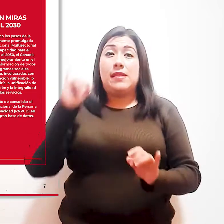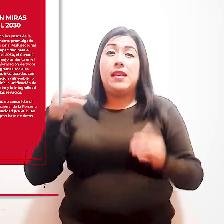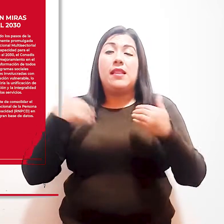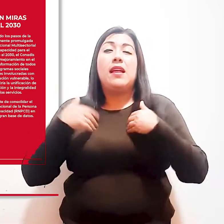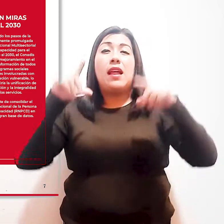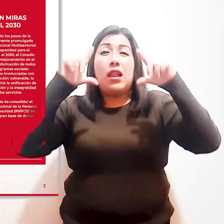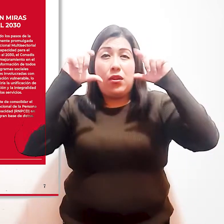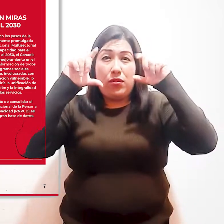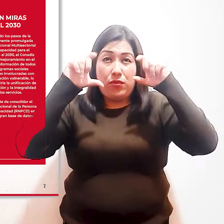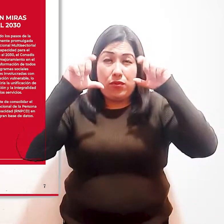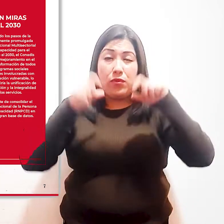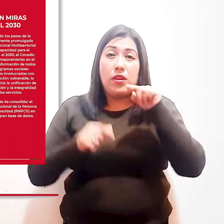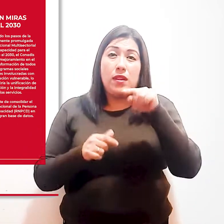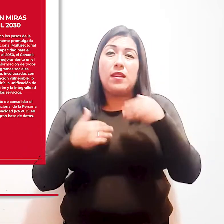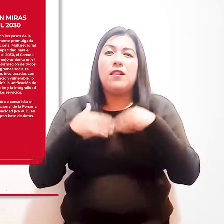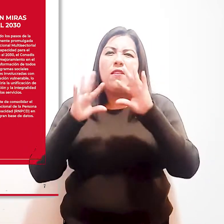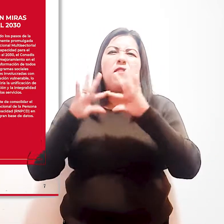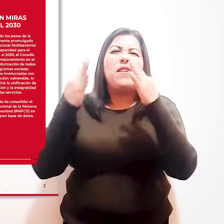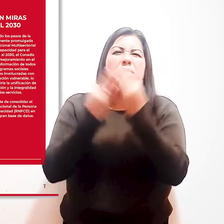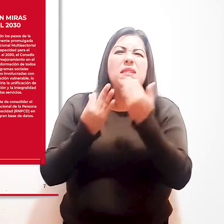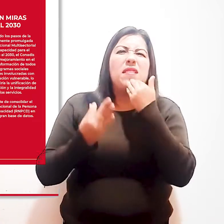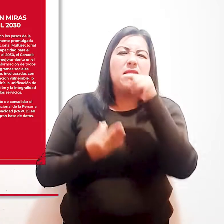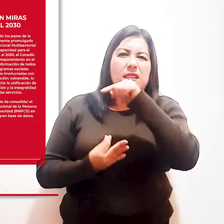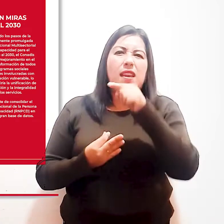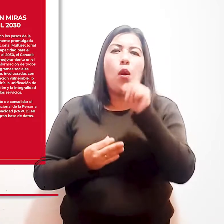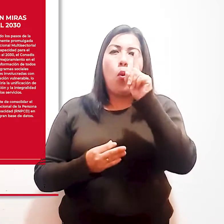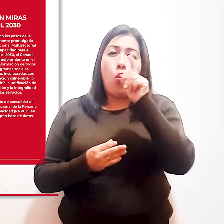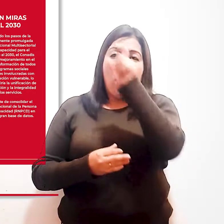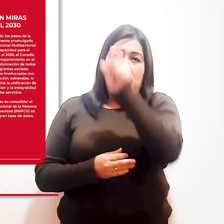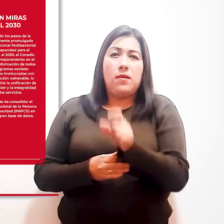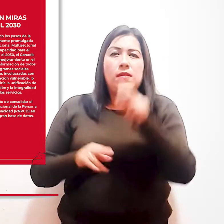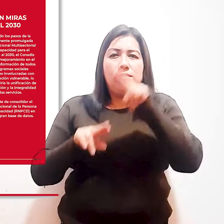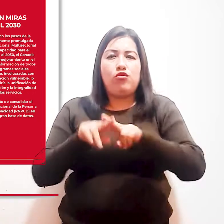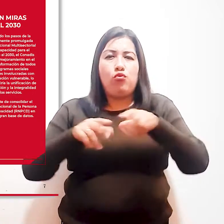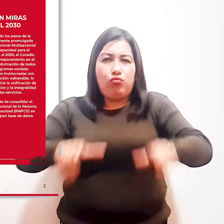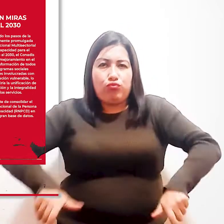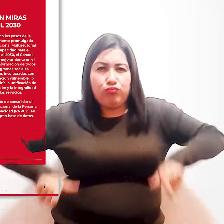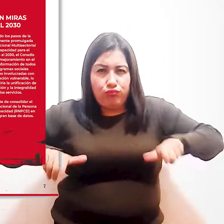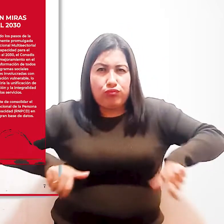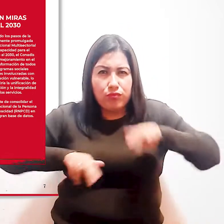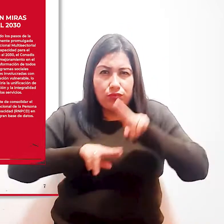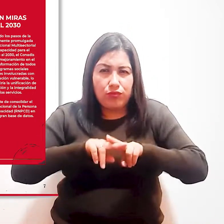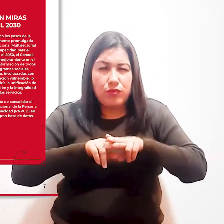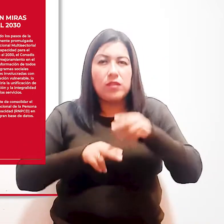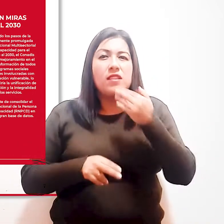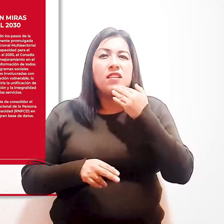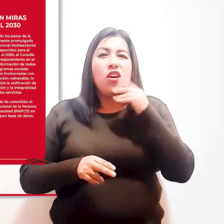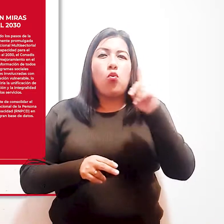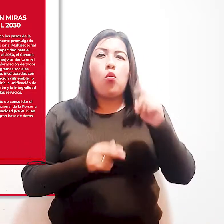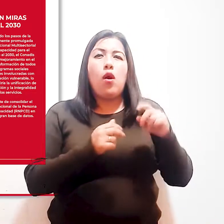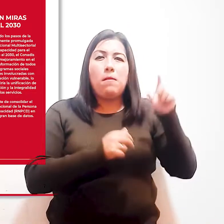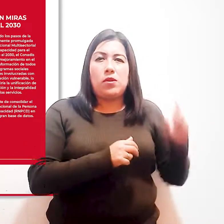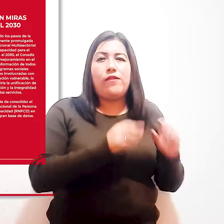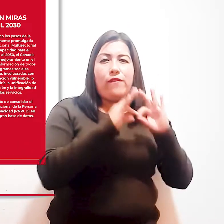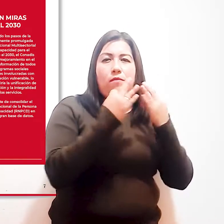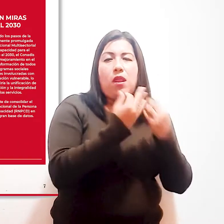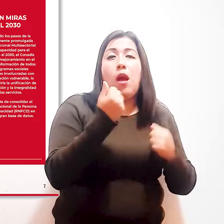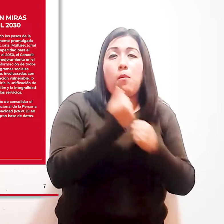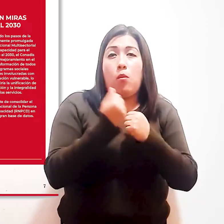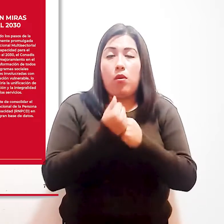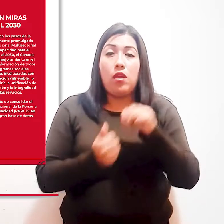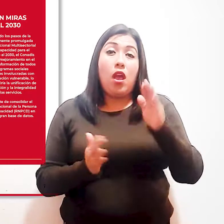de una familia caminando en la calle, uno de los integrantes sentados en una silla de ruedas siendo asistido por uno de sus parientes.